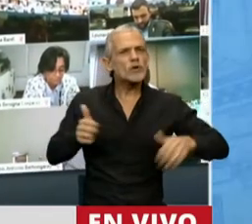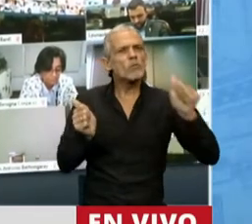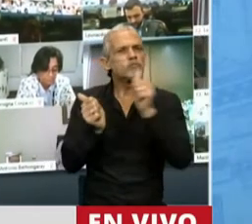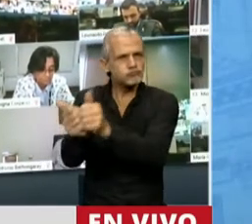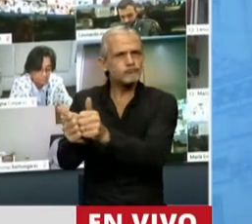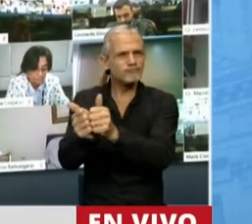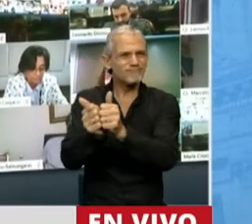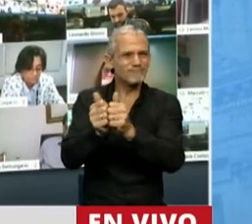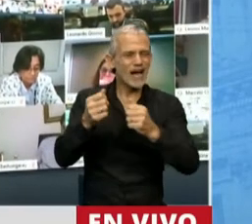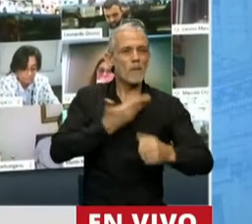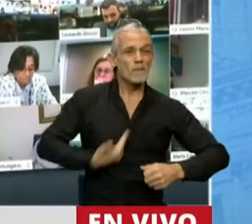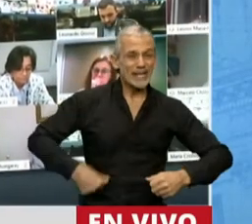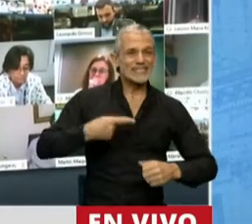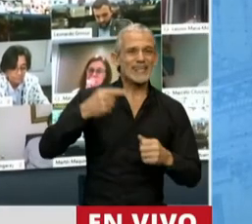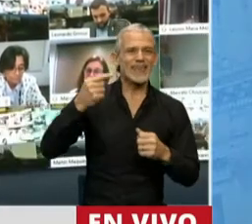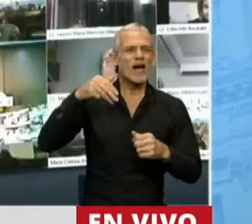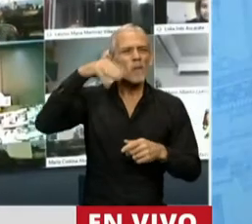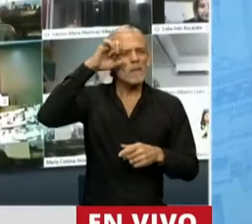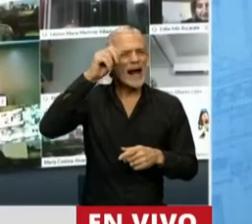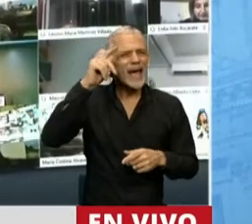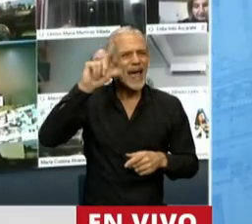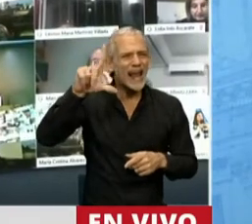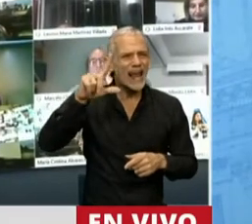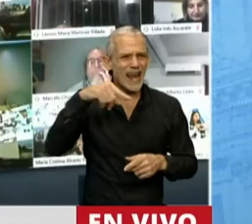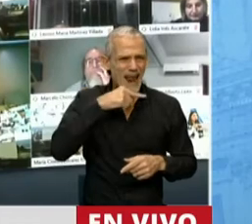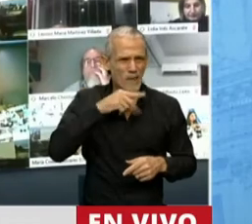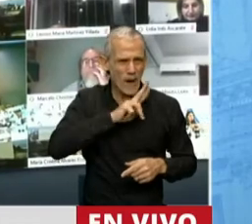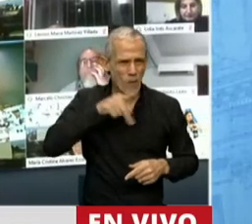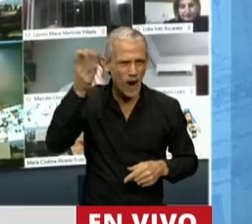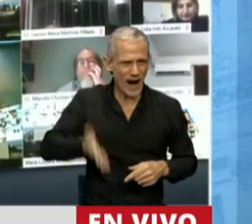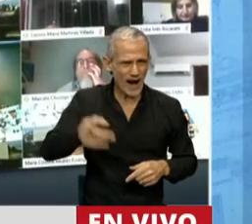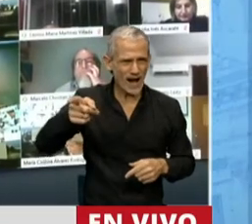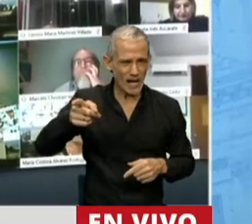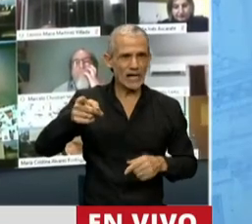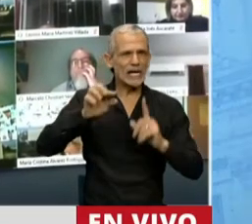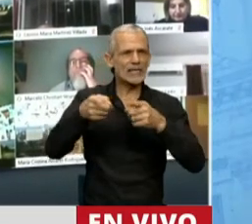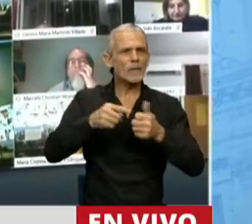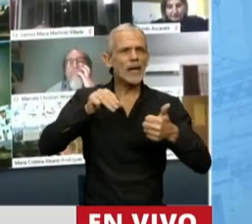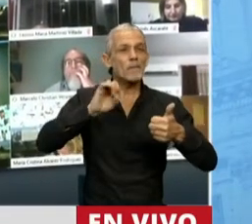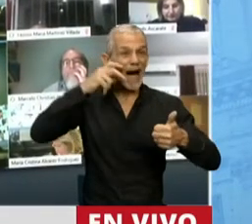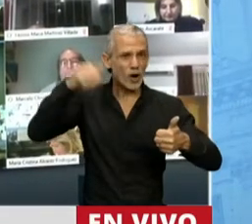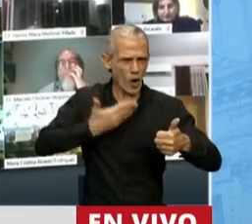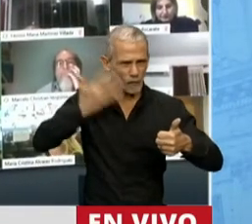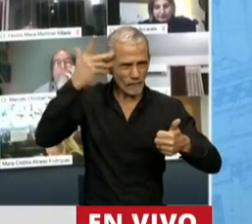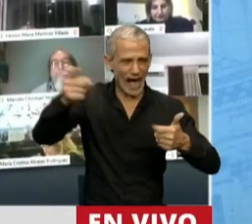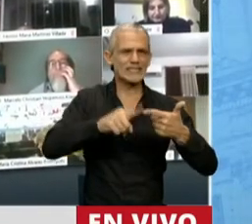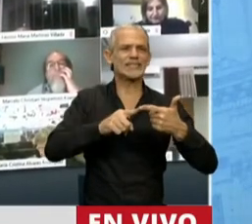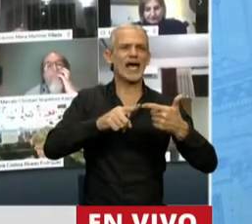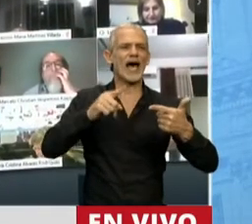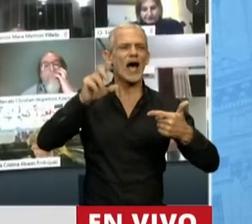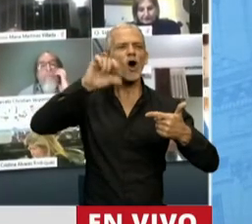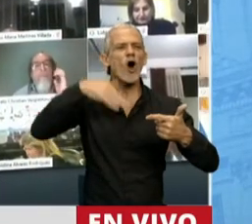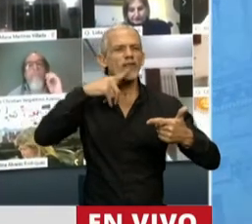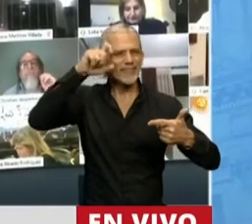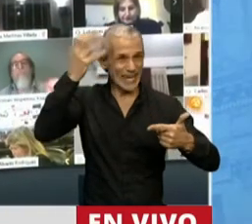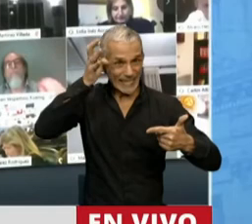presidente en su gira europea, Ángela Merkel, con Emmanuel Macron, con Giuseppe Conte,